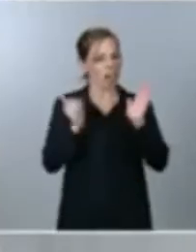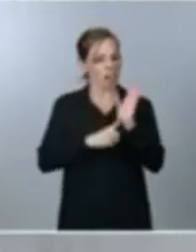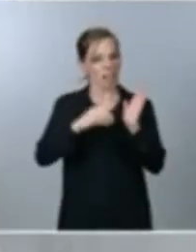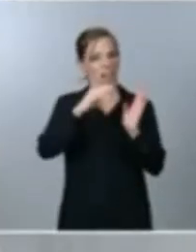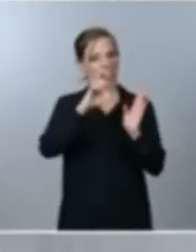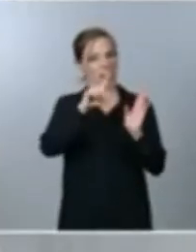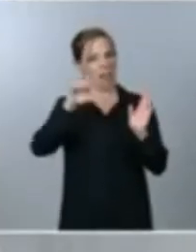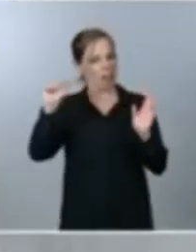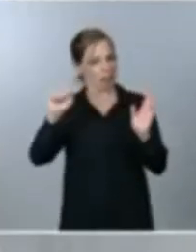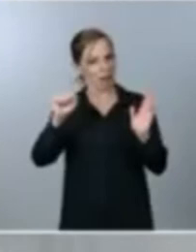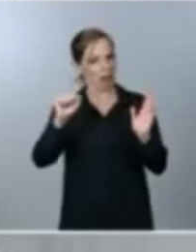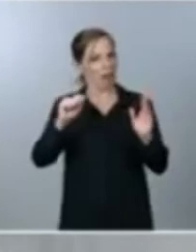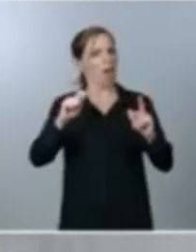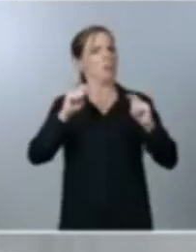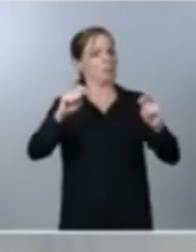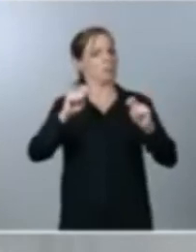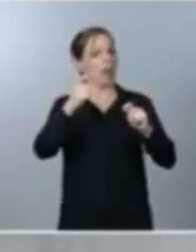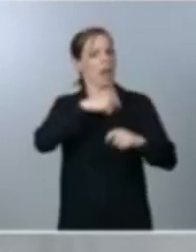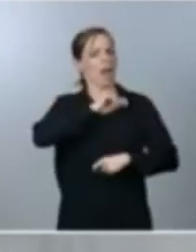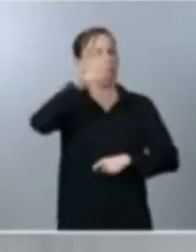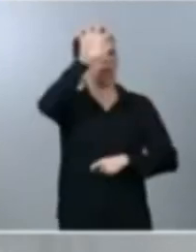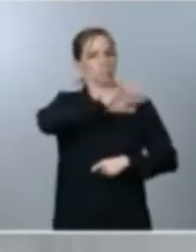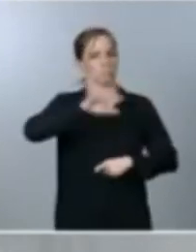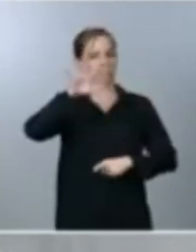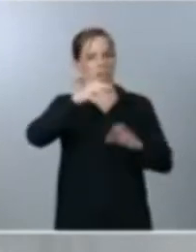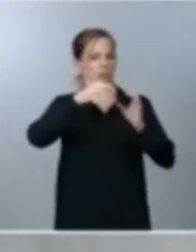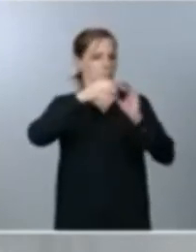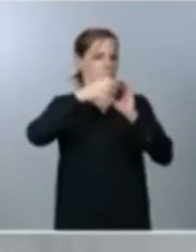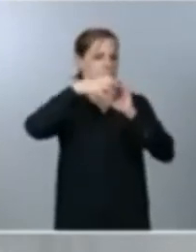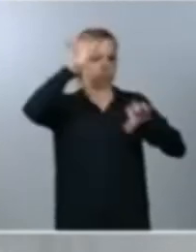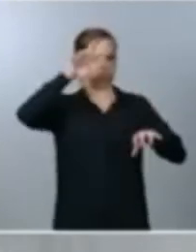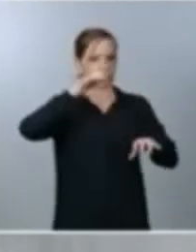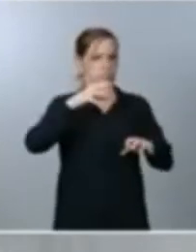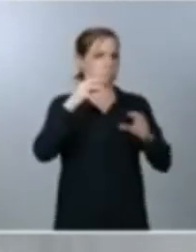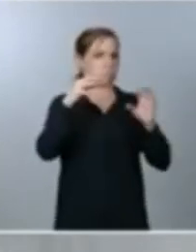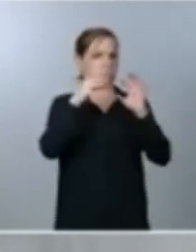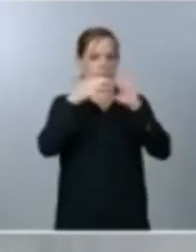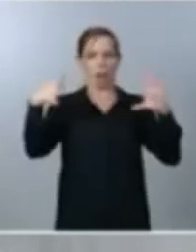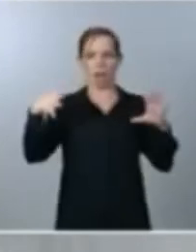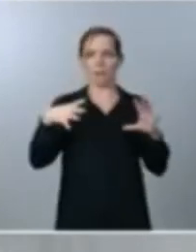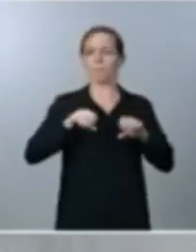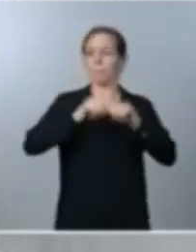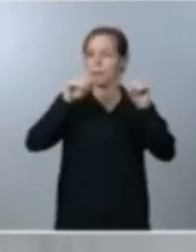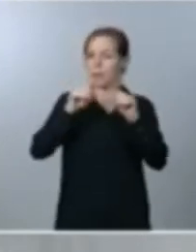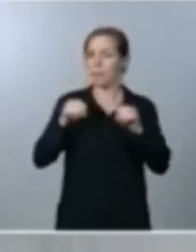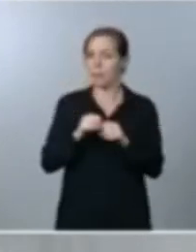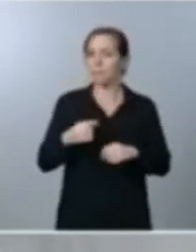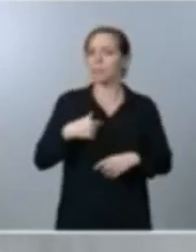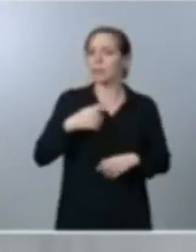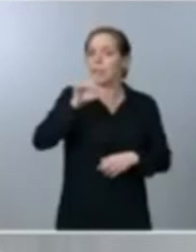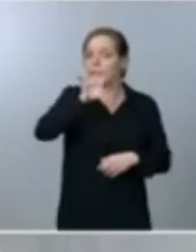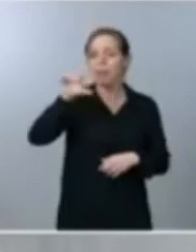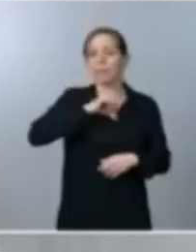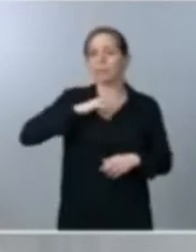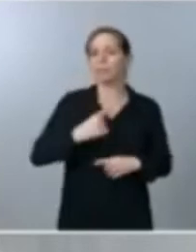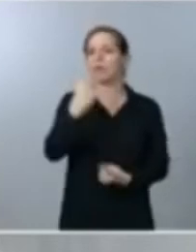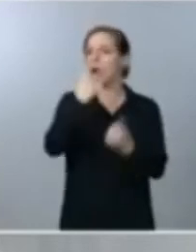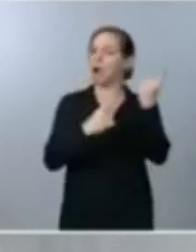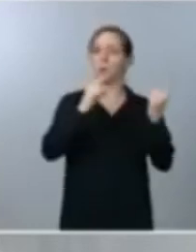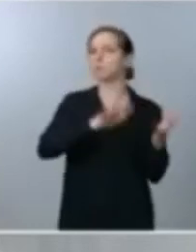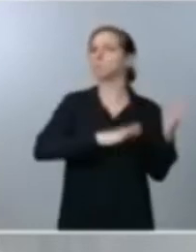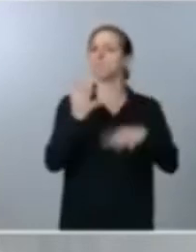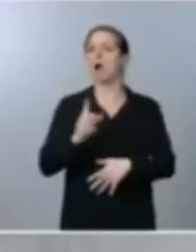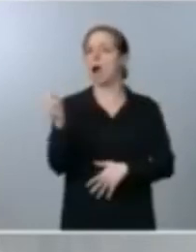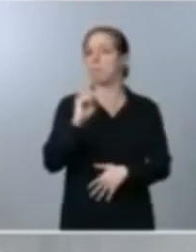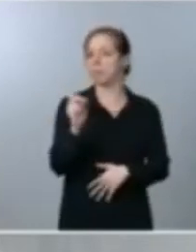cuestionan la ley que no se va a aplicar en algunas comunidades autónomas que se va a cuestionar ¿cuál es la respuesta? ¿cuál es su respuesta a